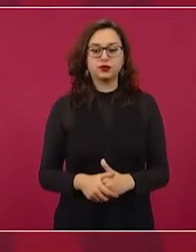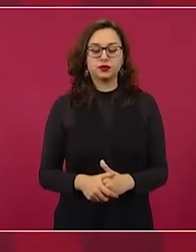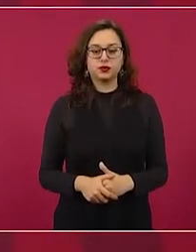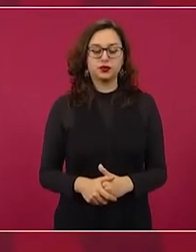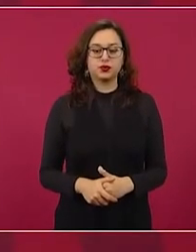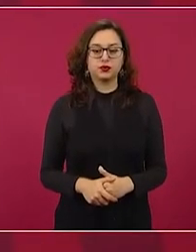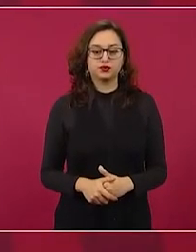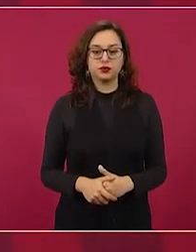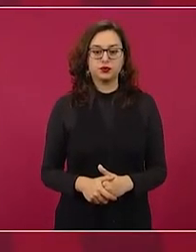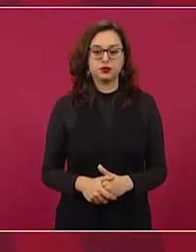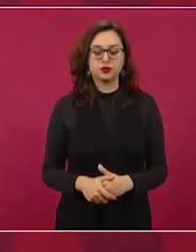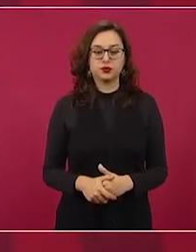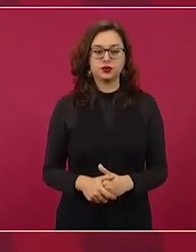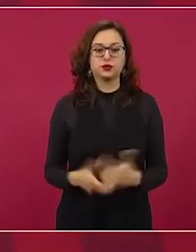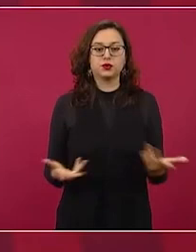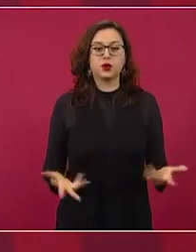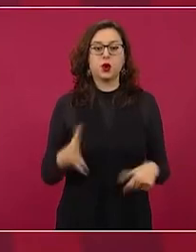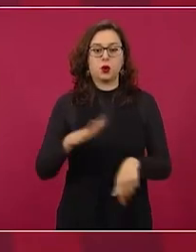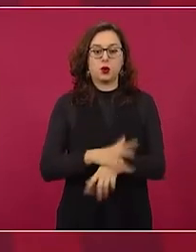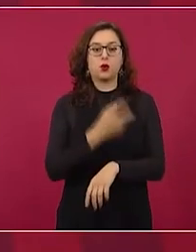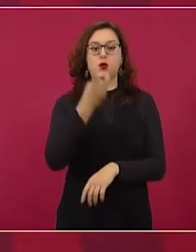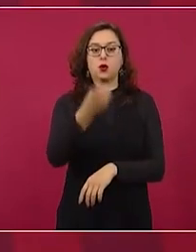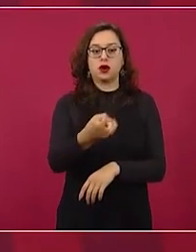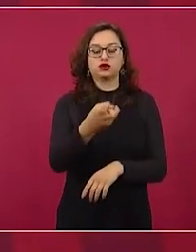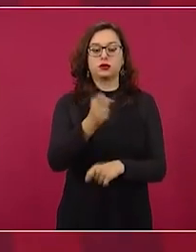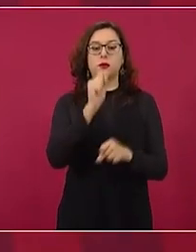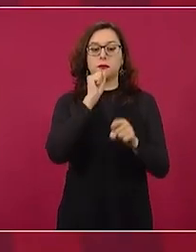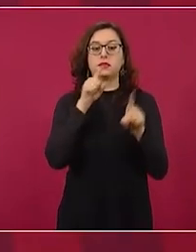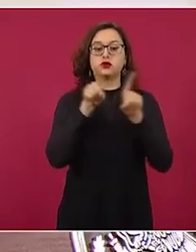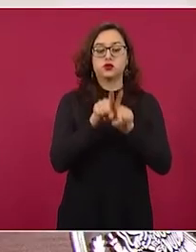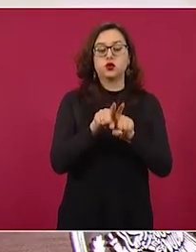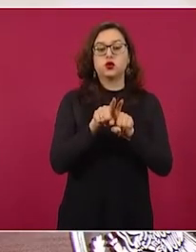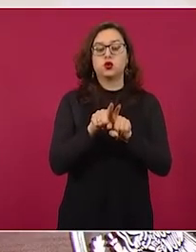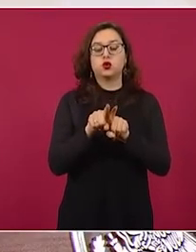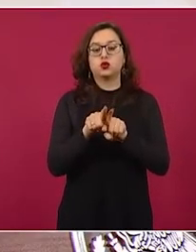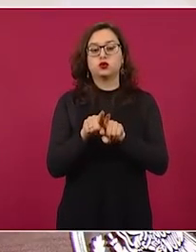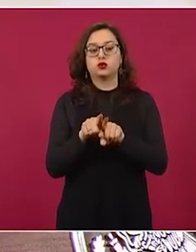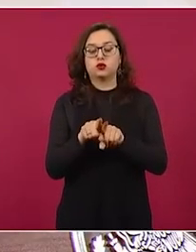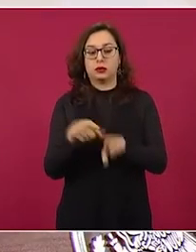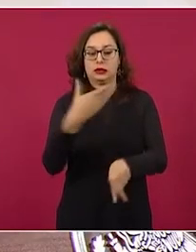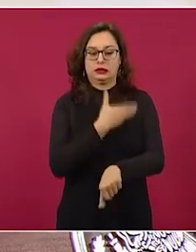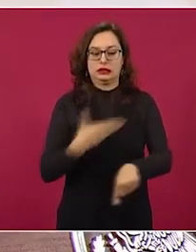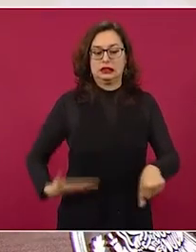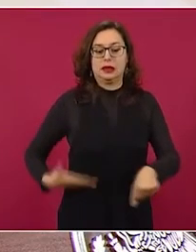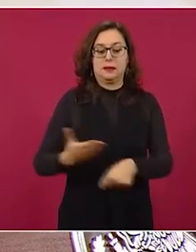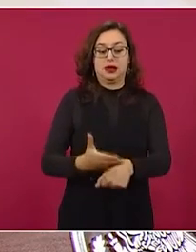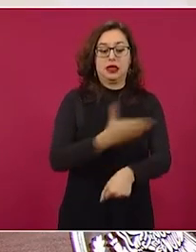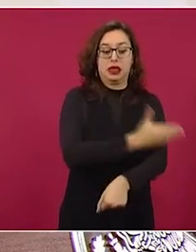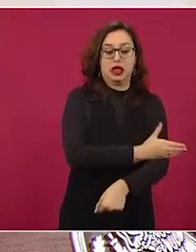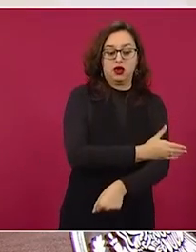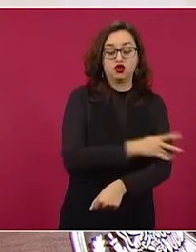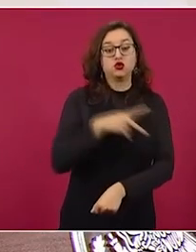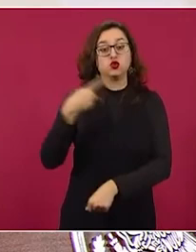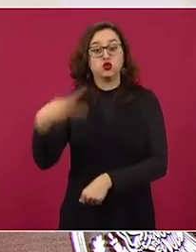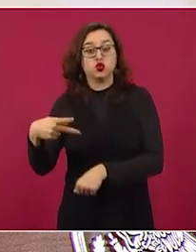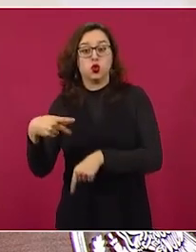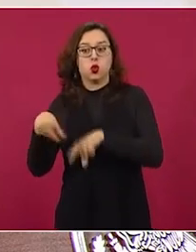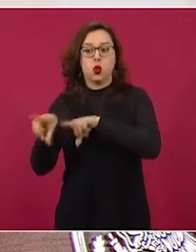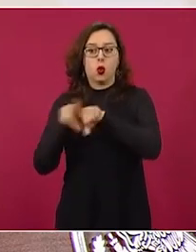Salió esa expresión de Gustavo Madero, su hermano, que nunca se la perdonaron,